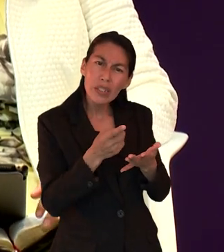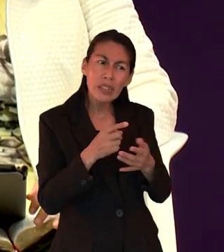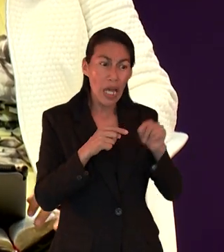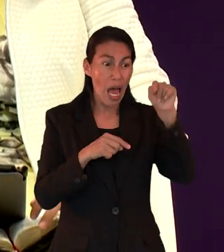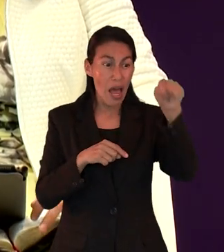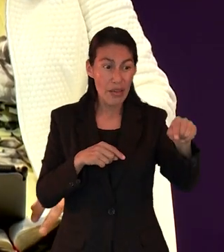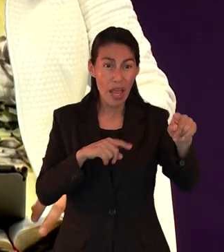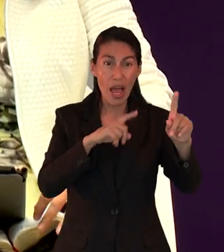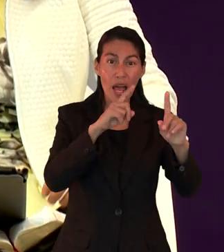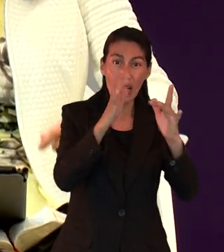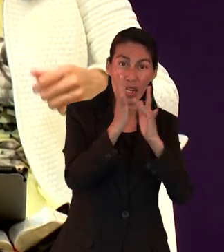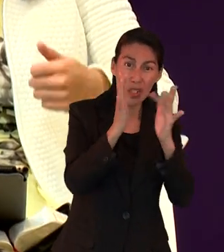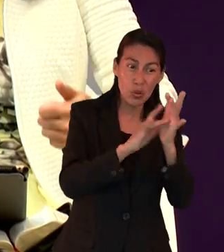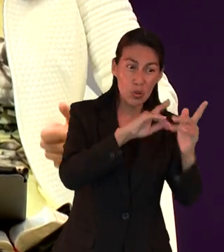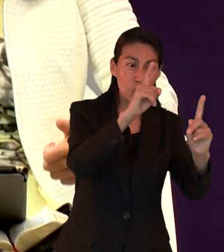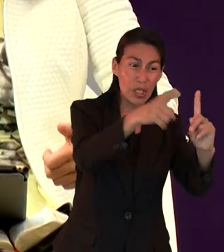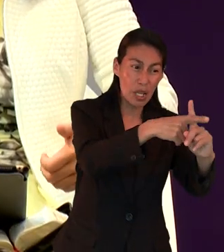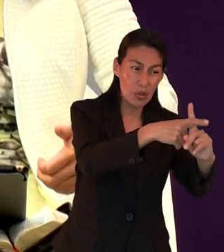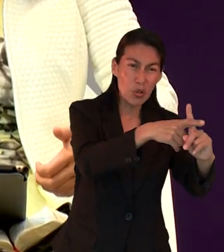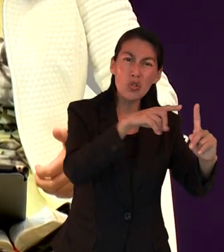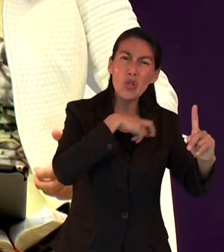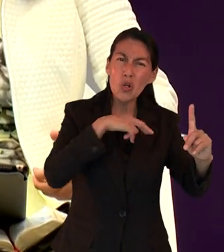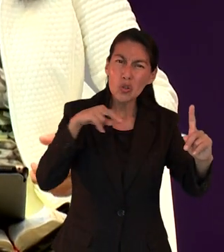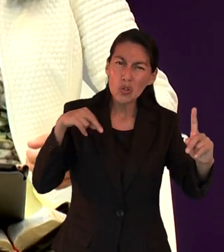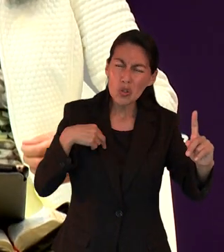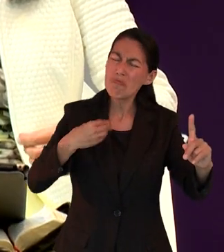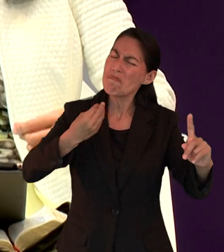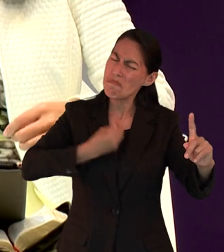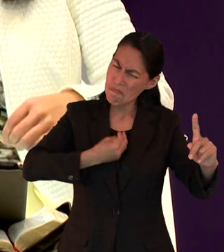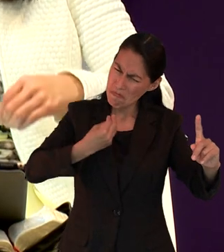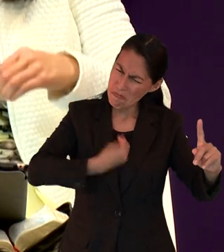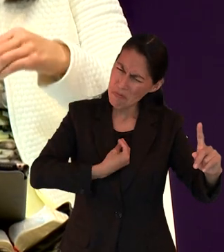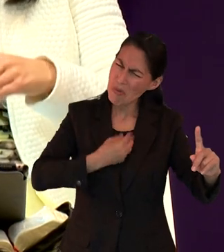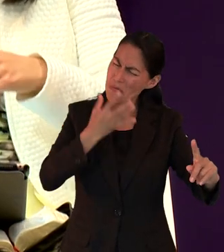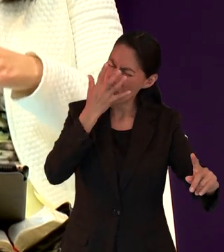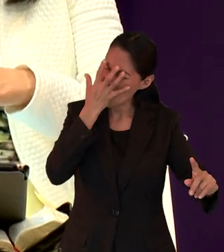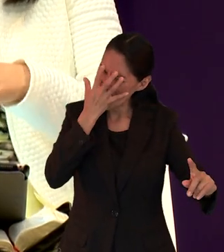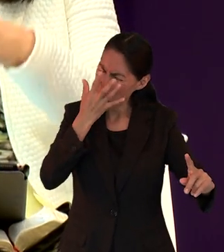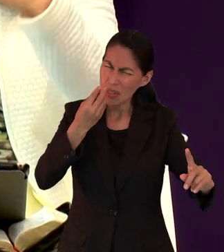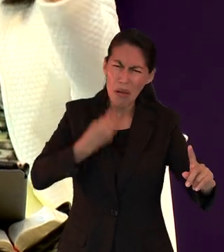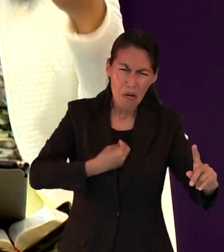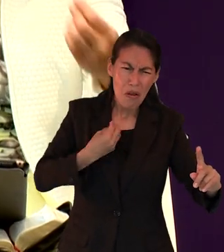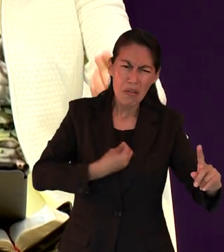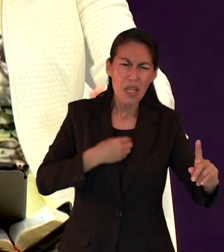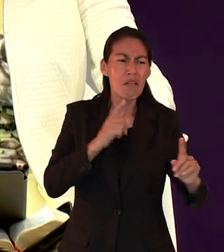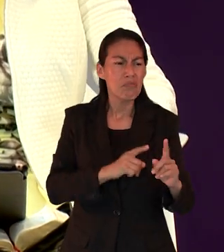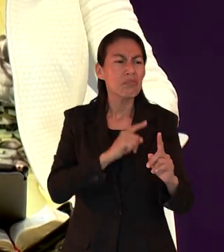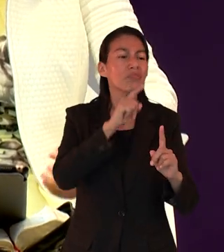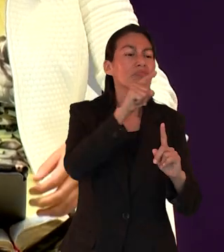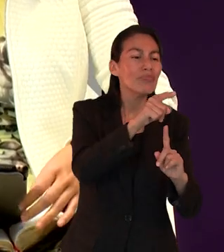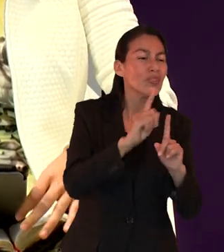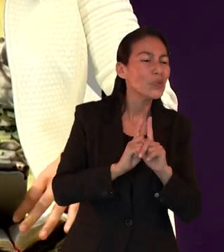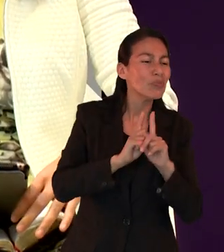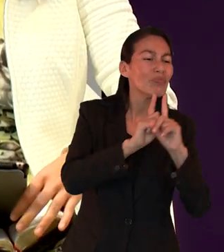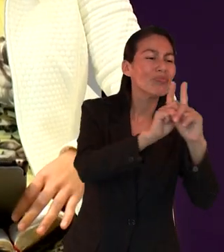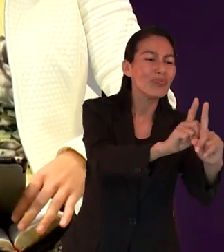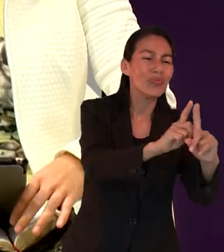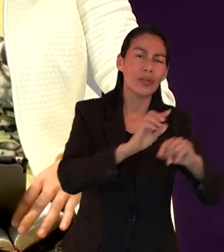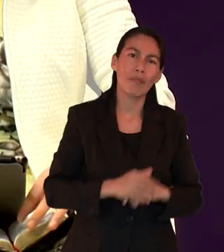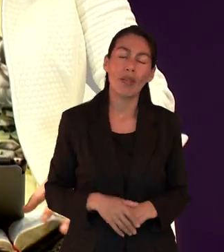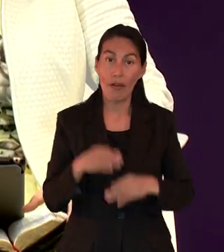hebreos Pablo exhorta a los creyentes a que nosotros debemos de seguir a Jesús fuera de la puerta